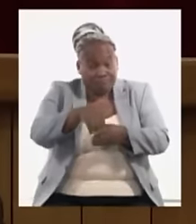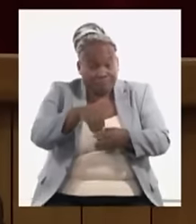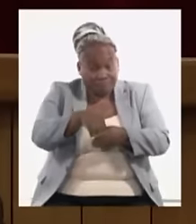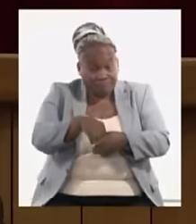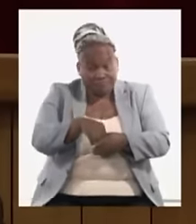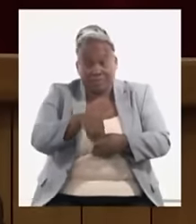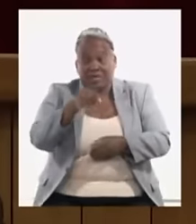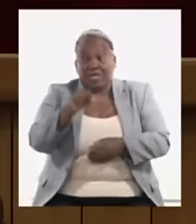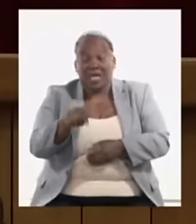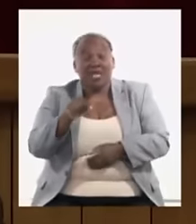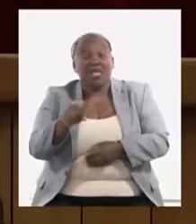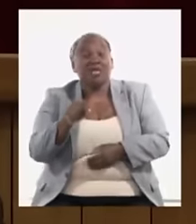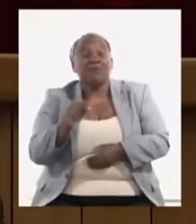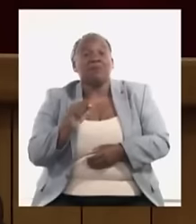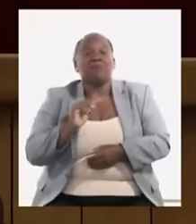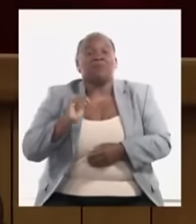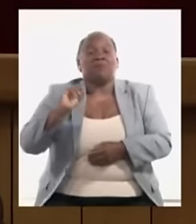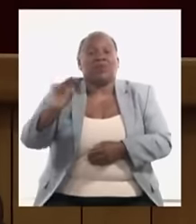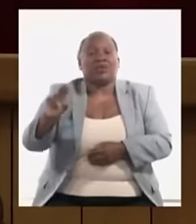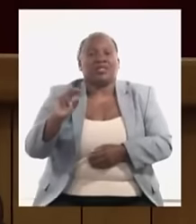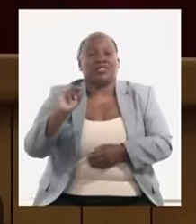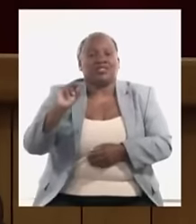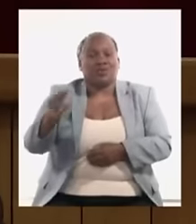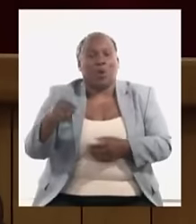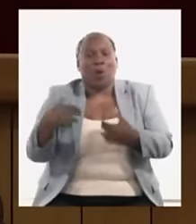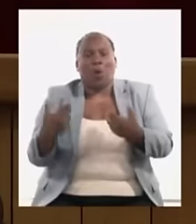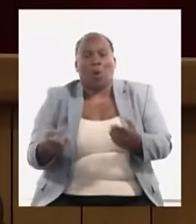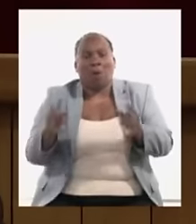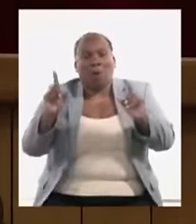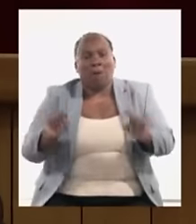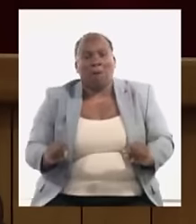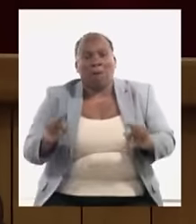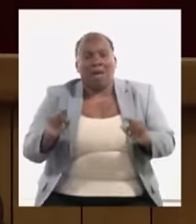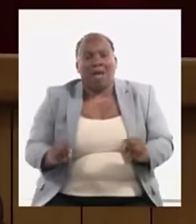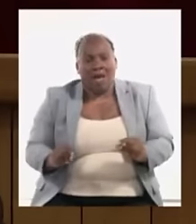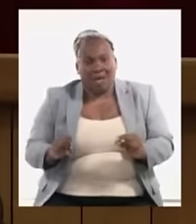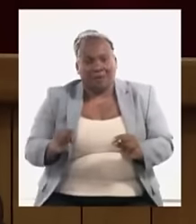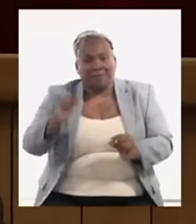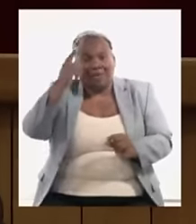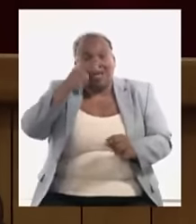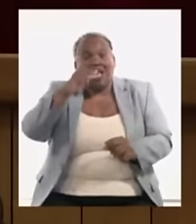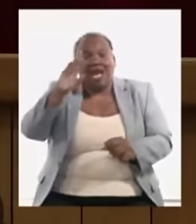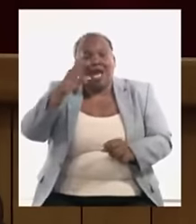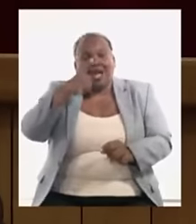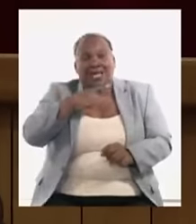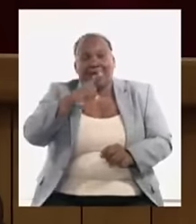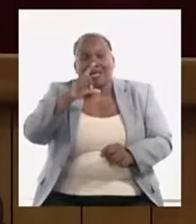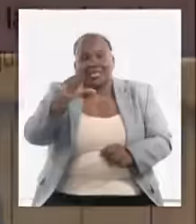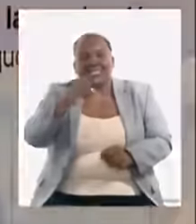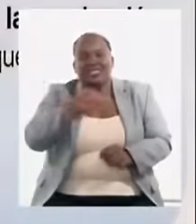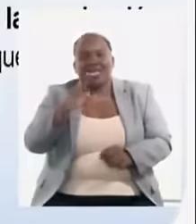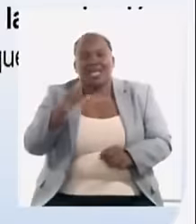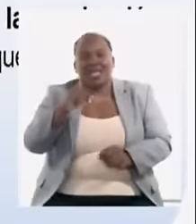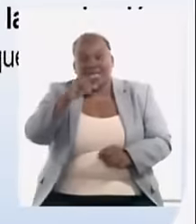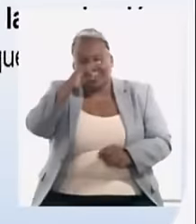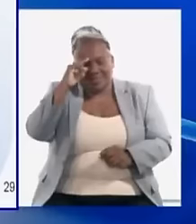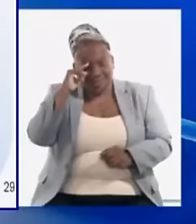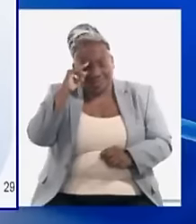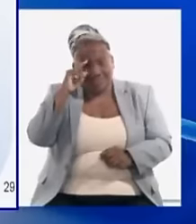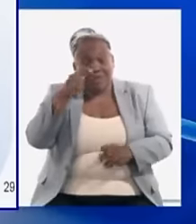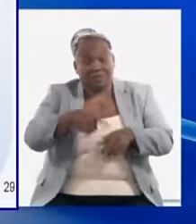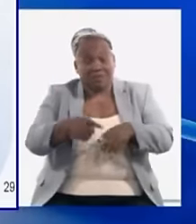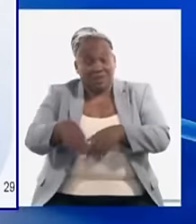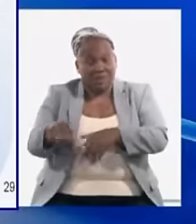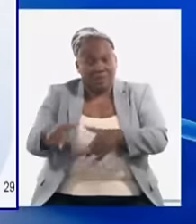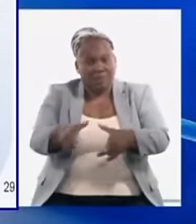a la importación a través de bajar los aranceles para las importaciones de materia prima y otros